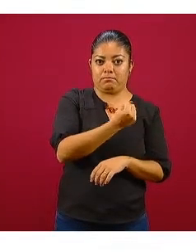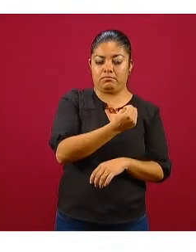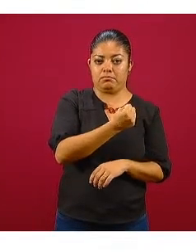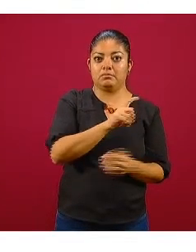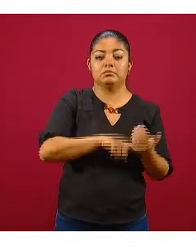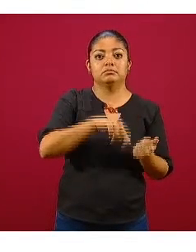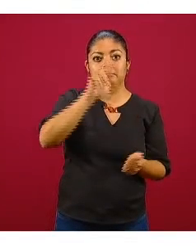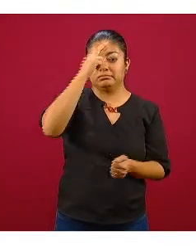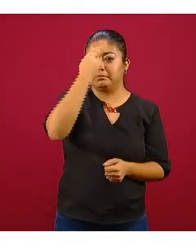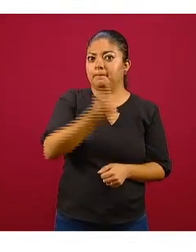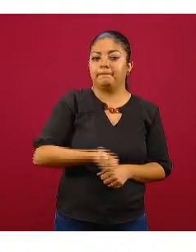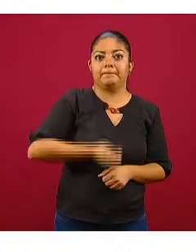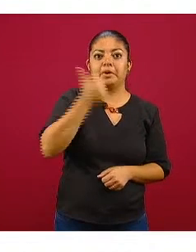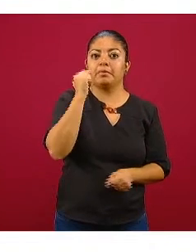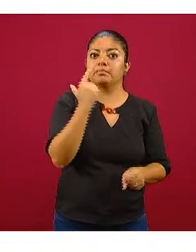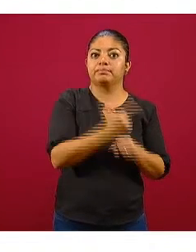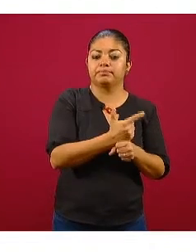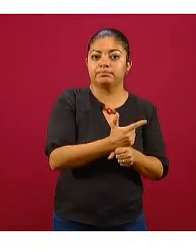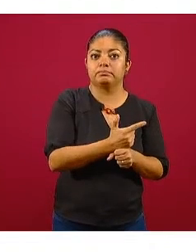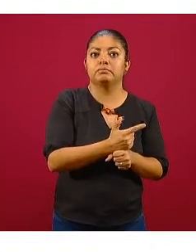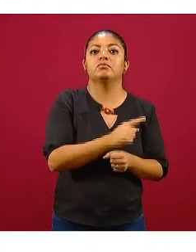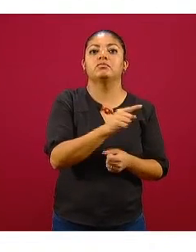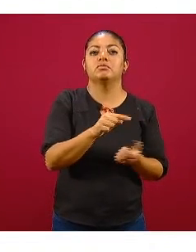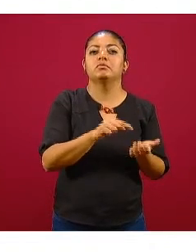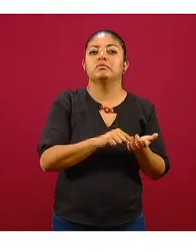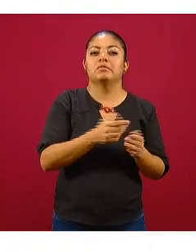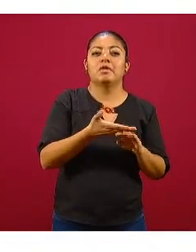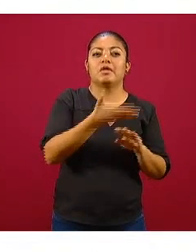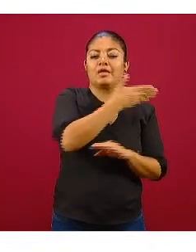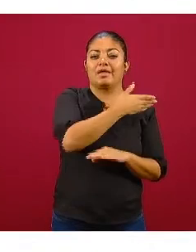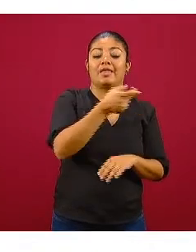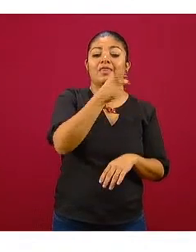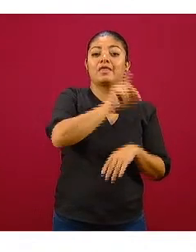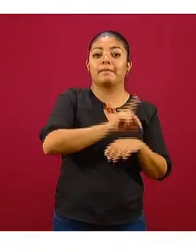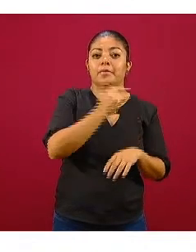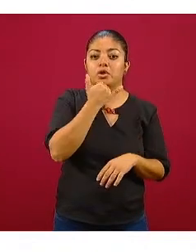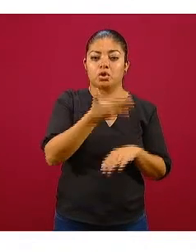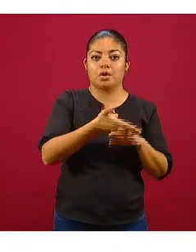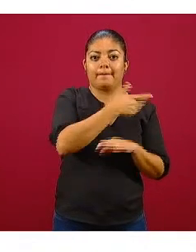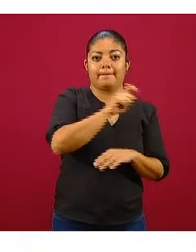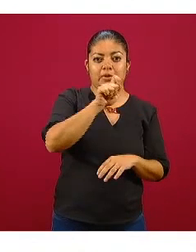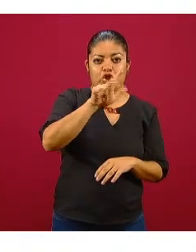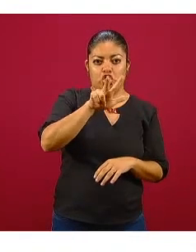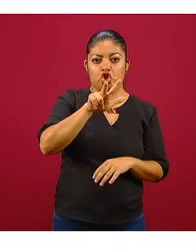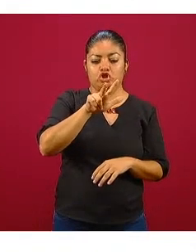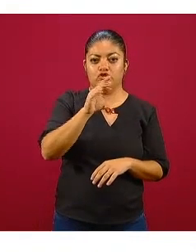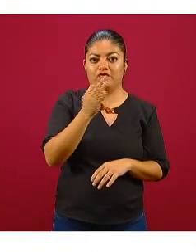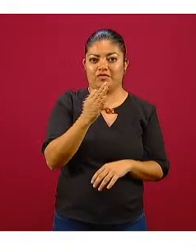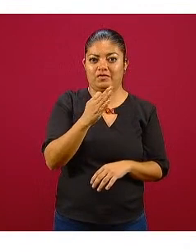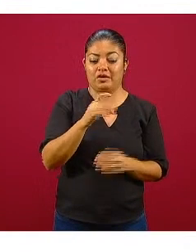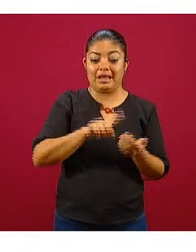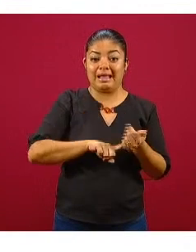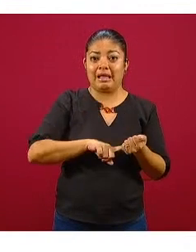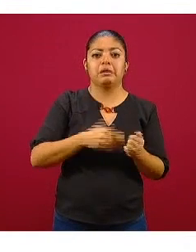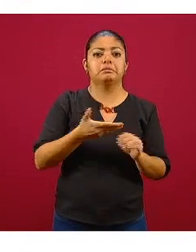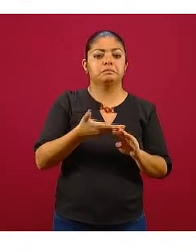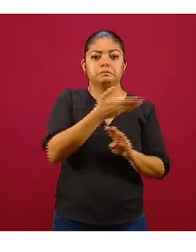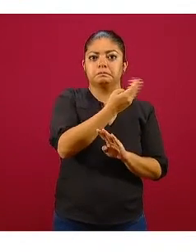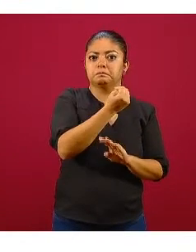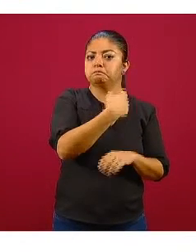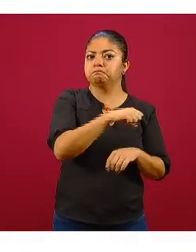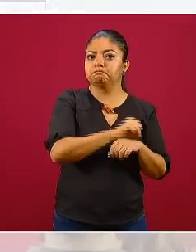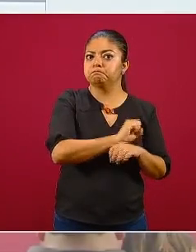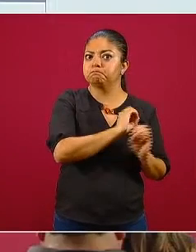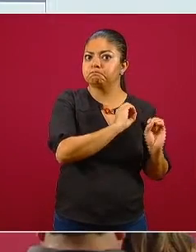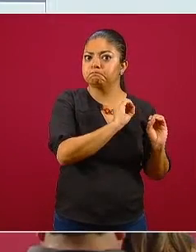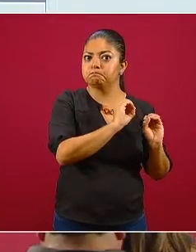caso documentado fue reconocido el 28 de febrero, entonces antes de la semana 9 del año no teníamos ningún caso,